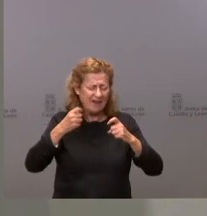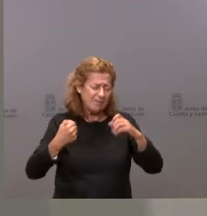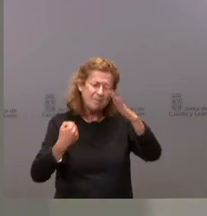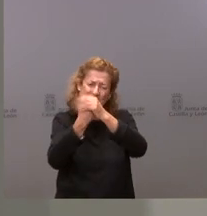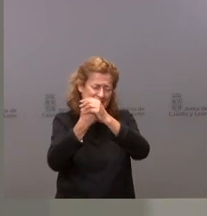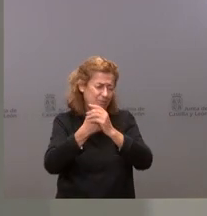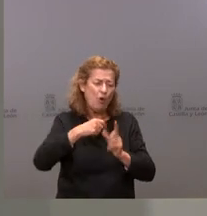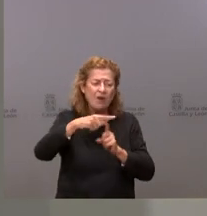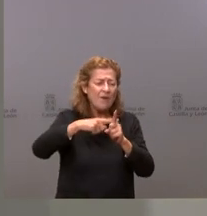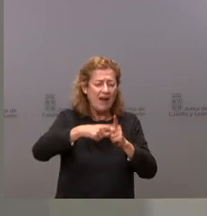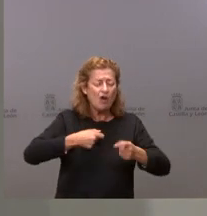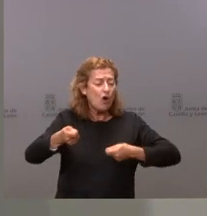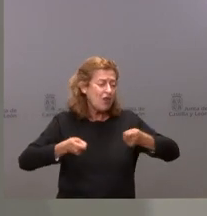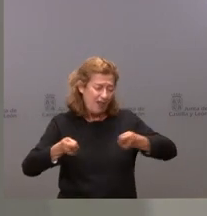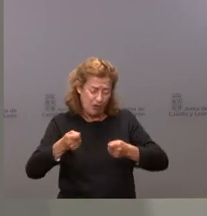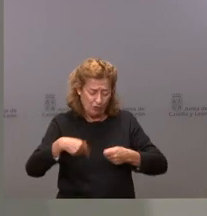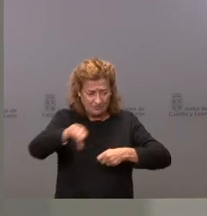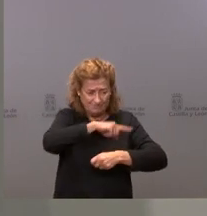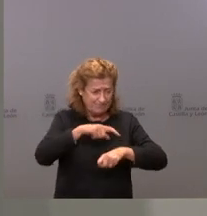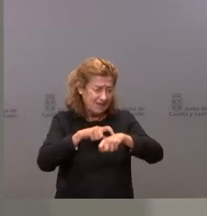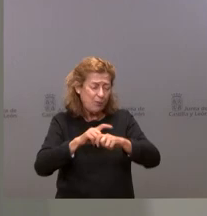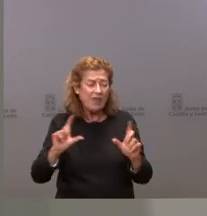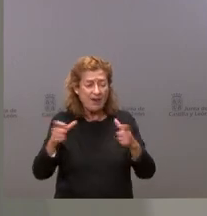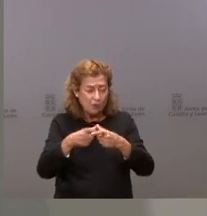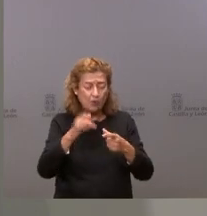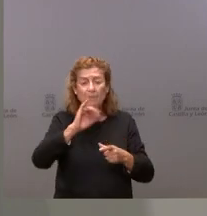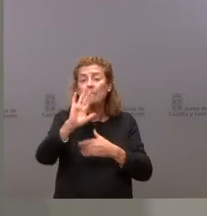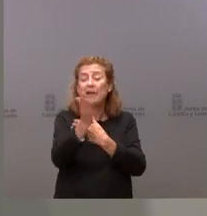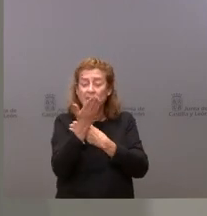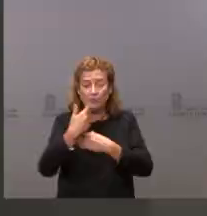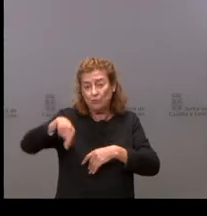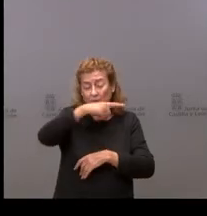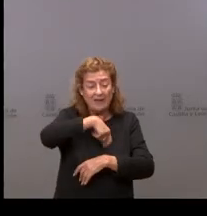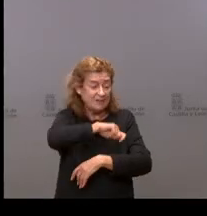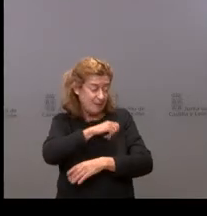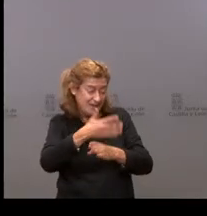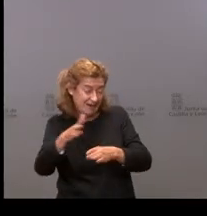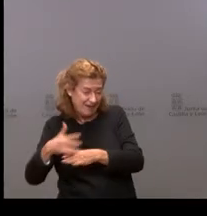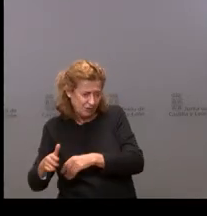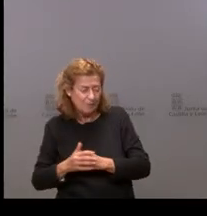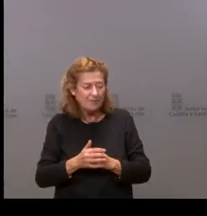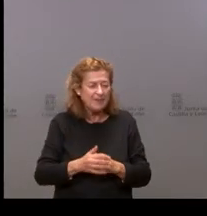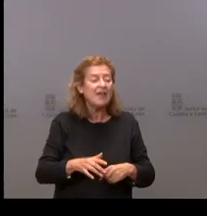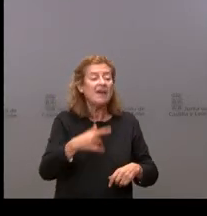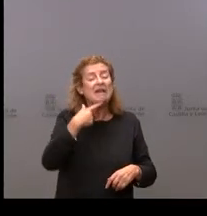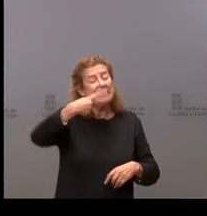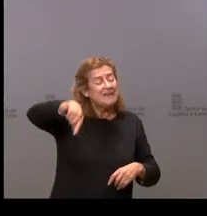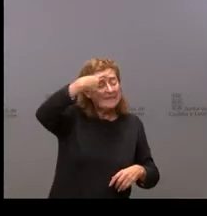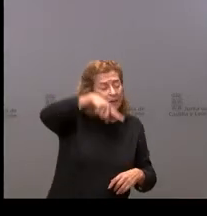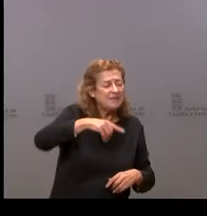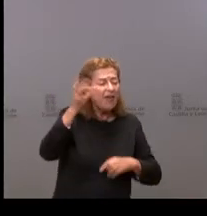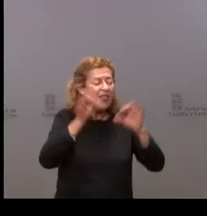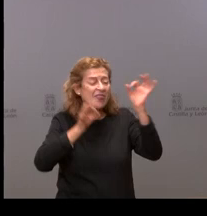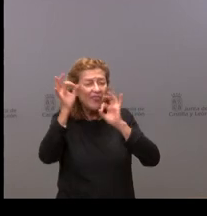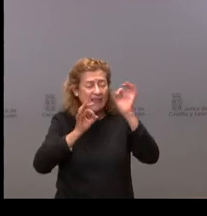en ese tipo de reuniones y de escuchar los planteamientos que tenga que hacer el Gobierno de España. ¿Disponen del dato actualizado de cuál es la incidencia de la